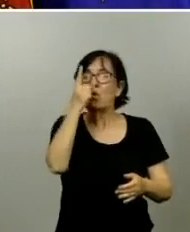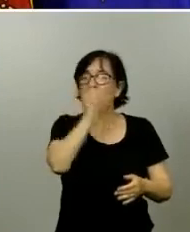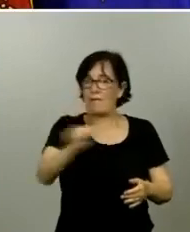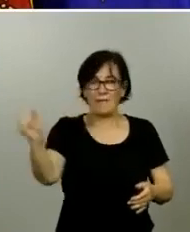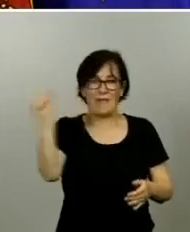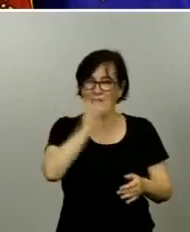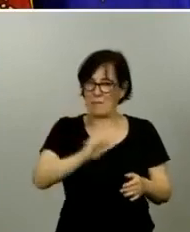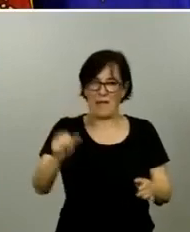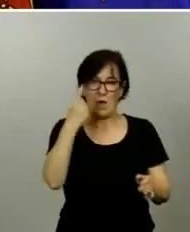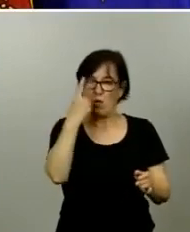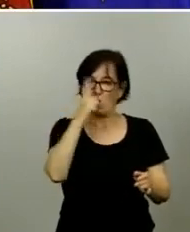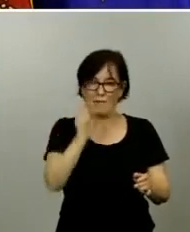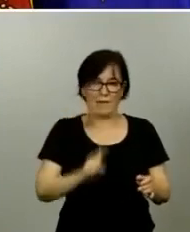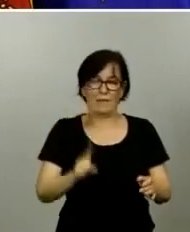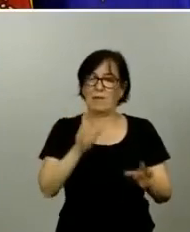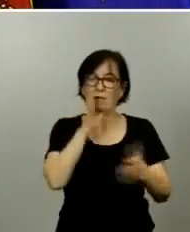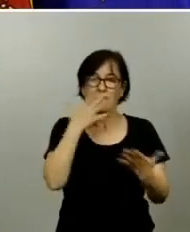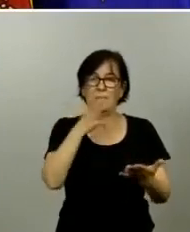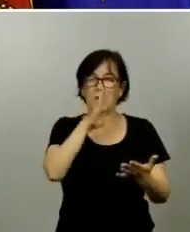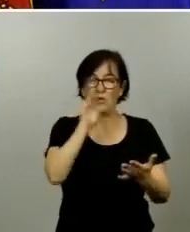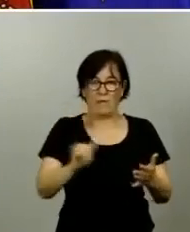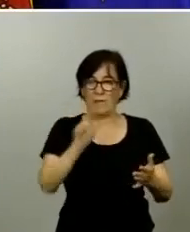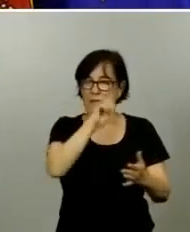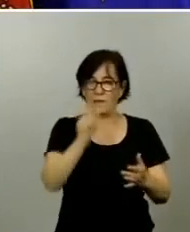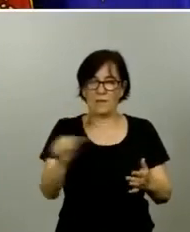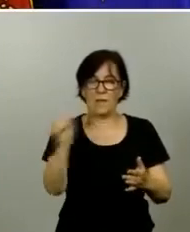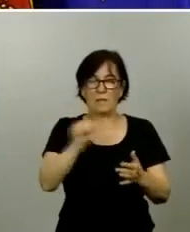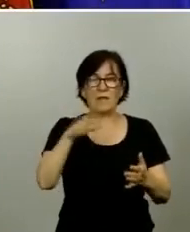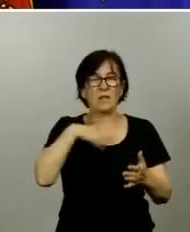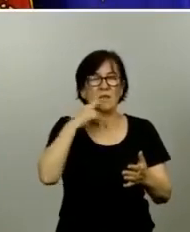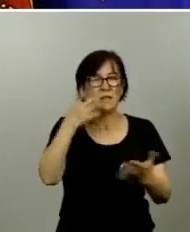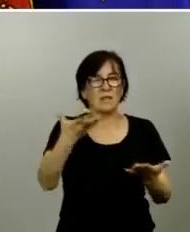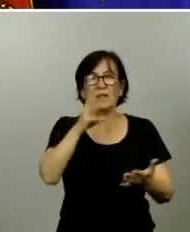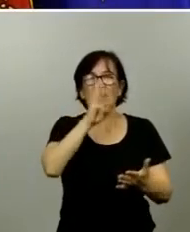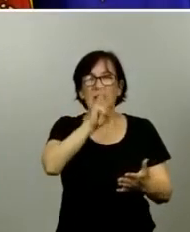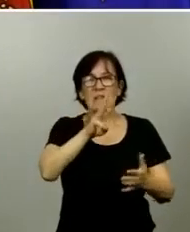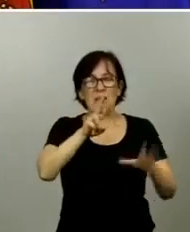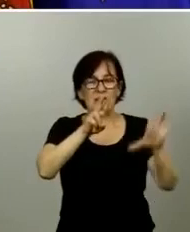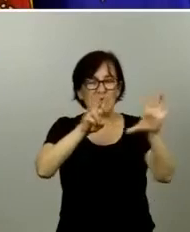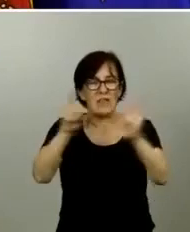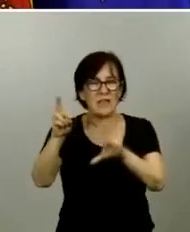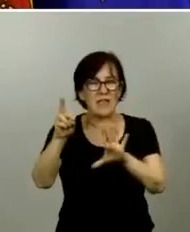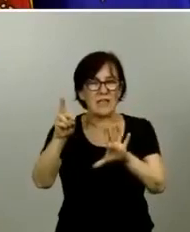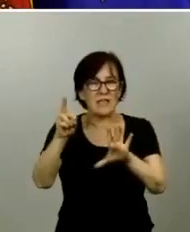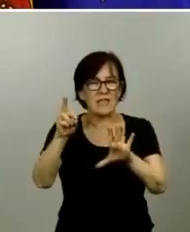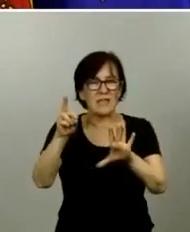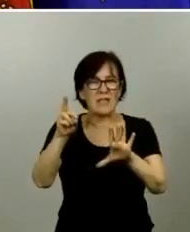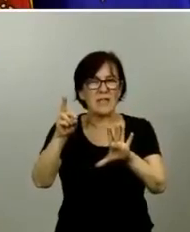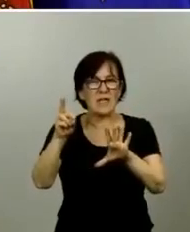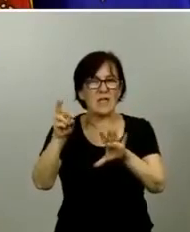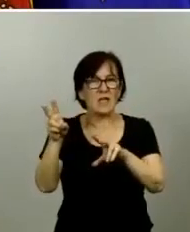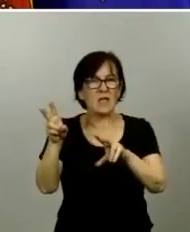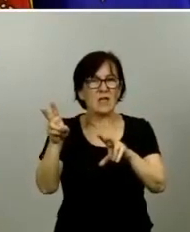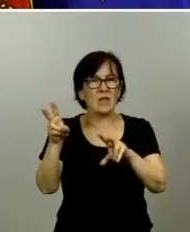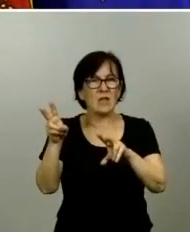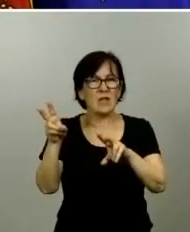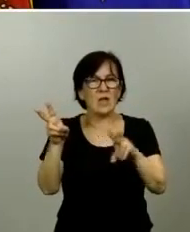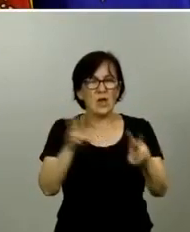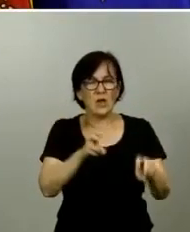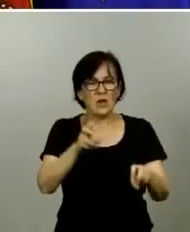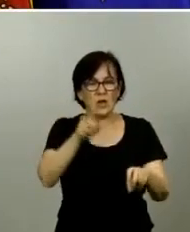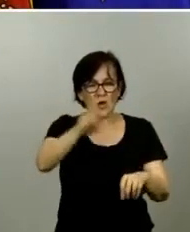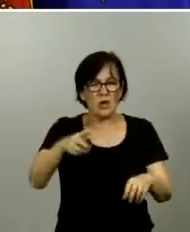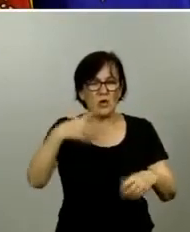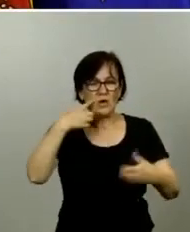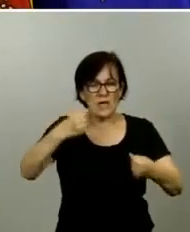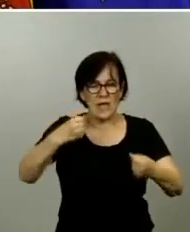que en estos últimos días ha habido creo recordar que son 370 nuevos sanitarios que se han